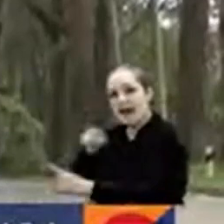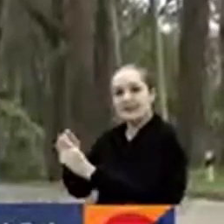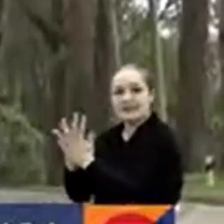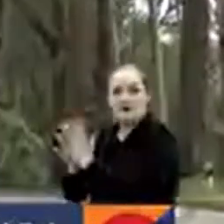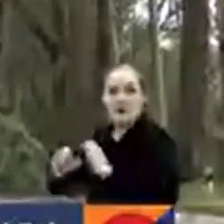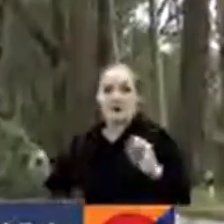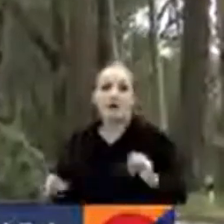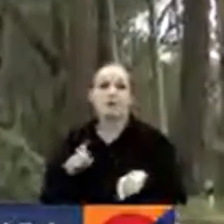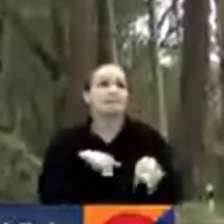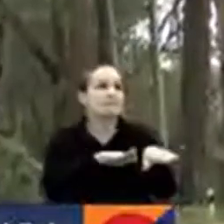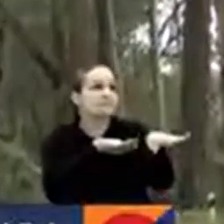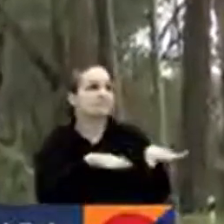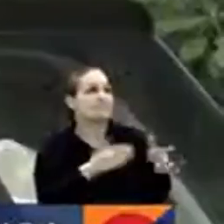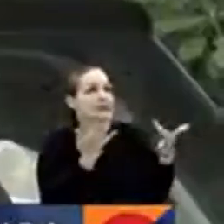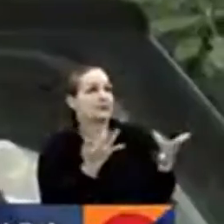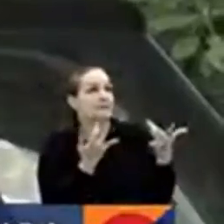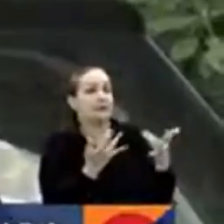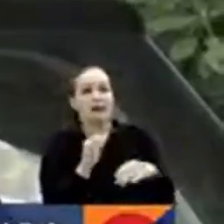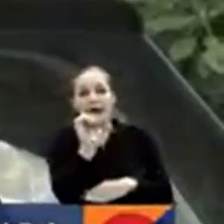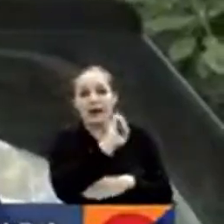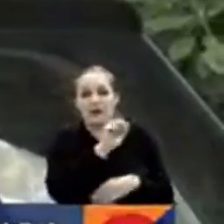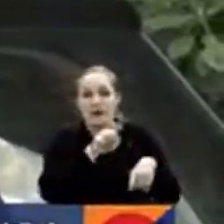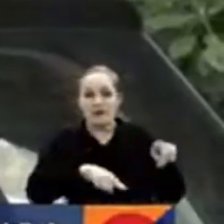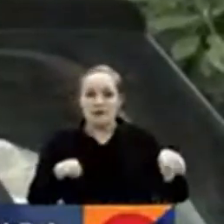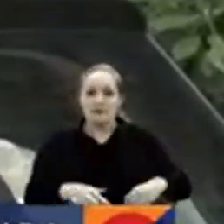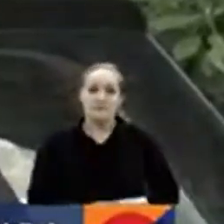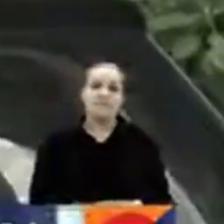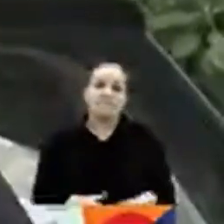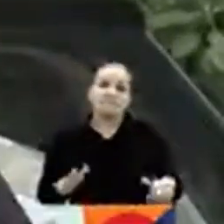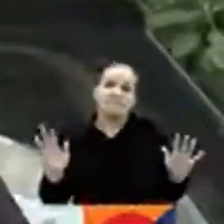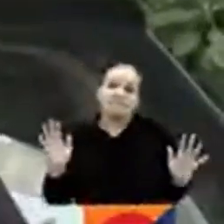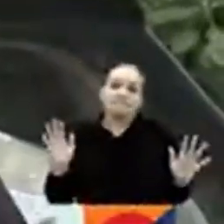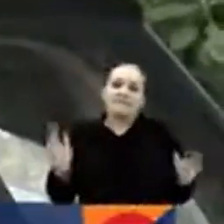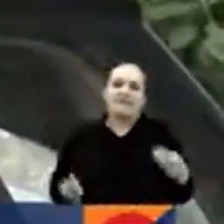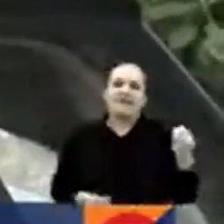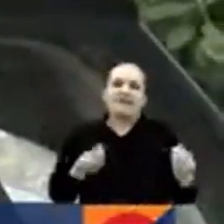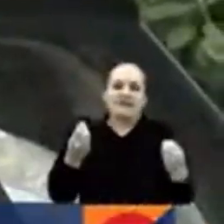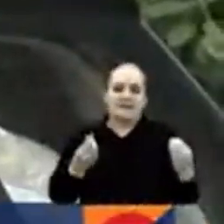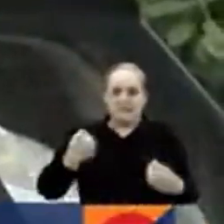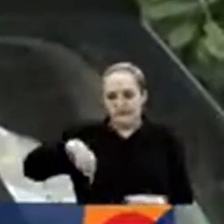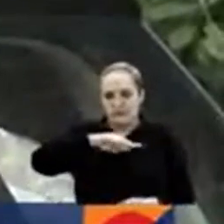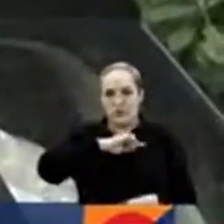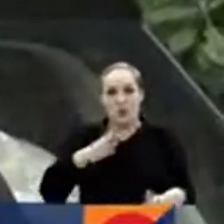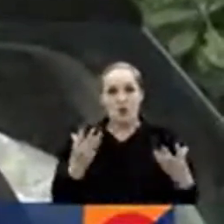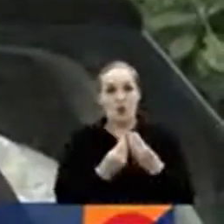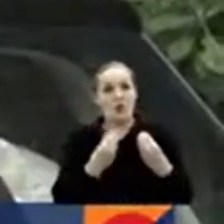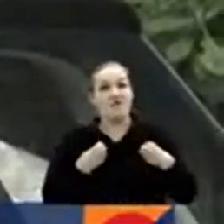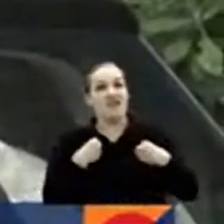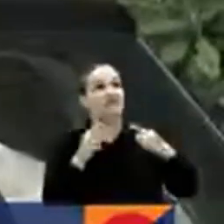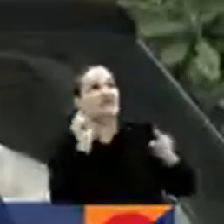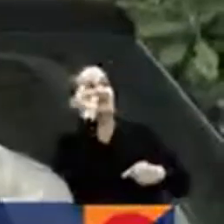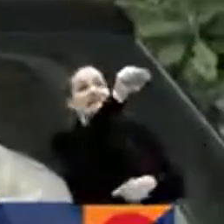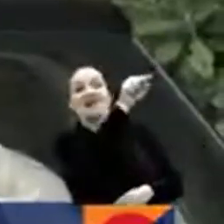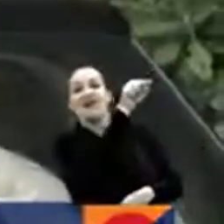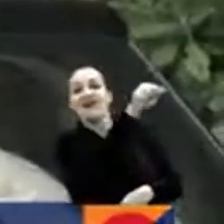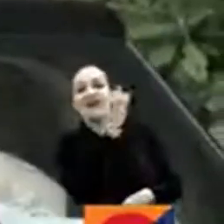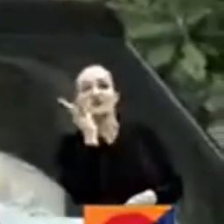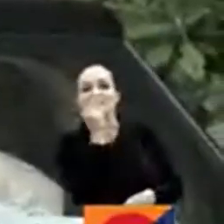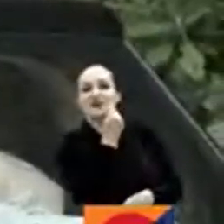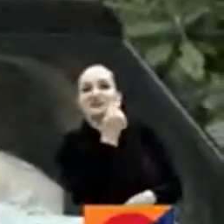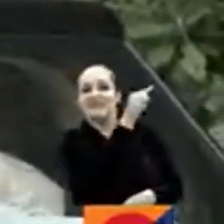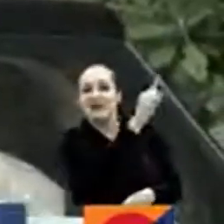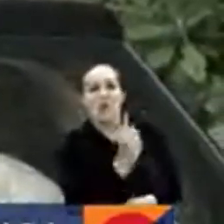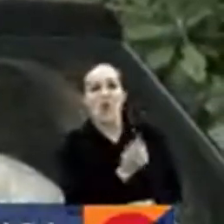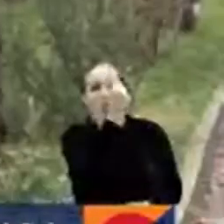esperaron por horas en sus carros. Es grave porque, pues, nosotros vivimos allá y, pues, no hay la única